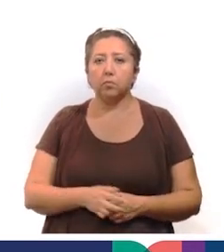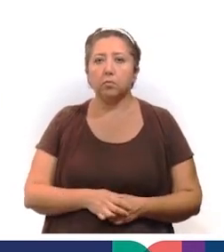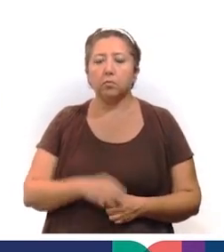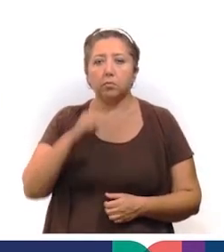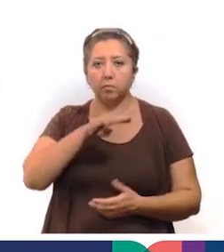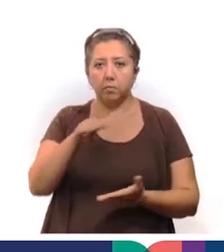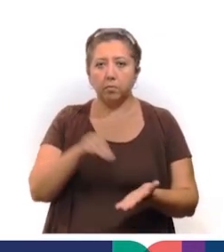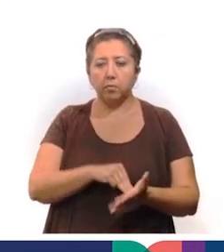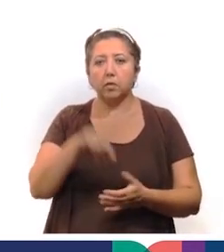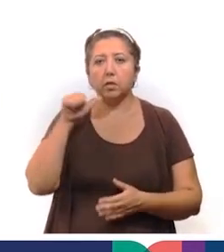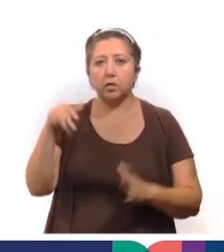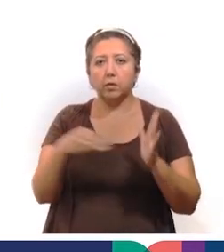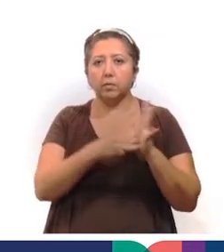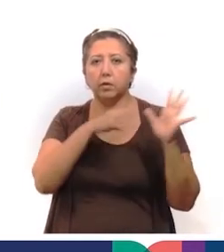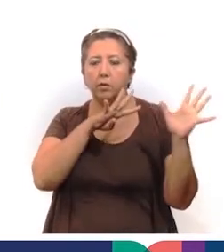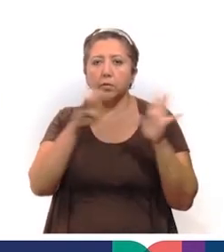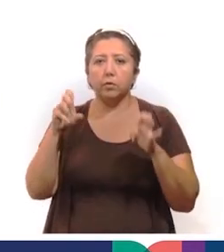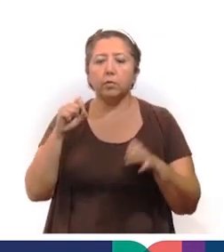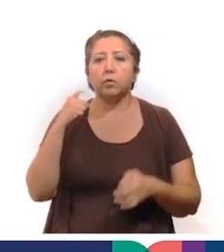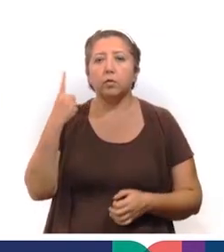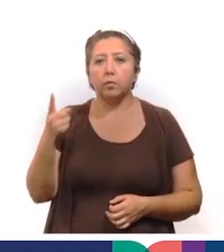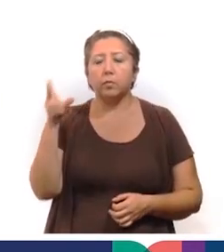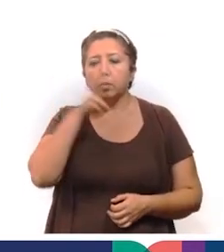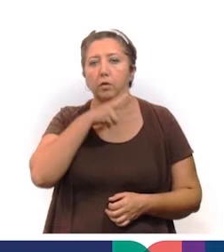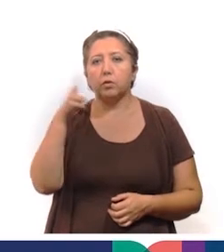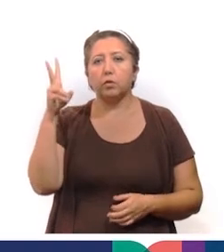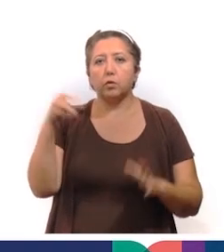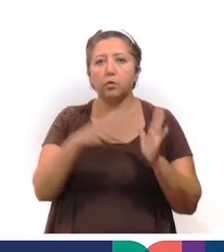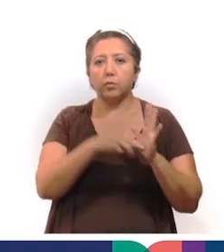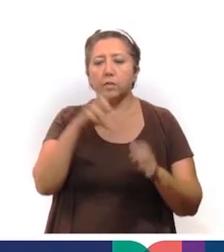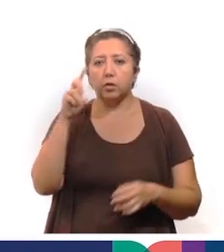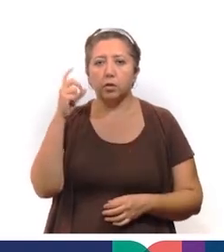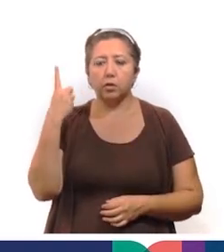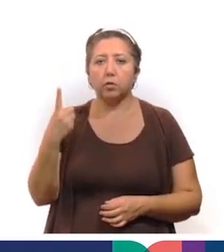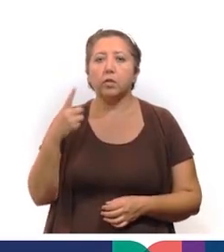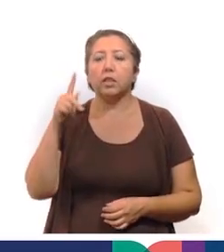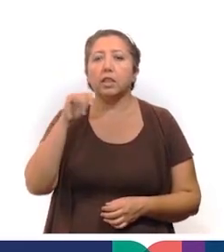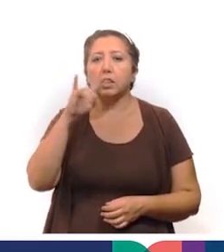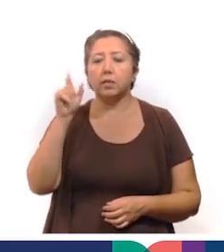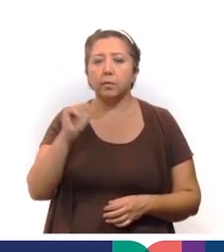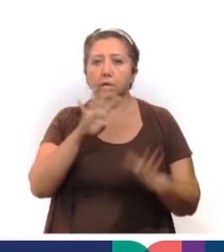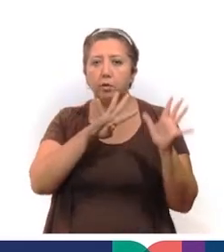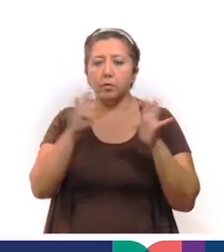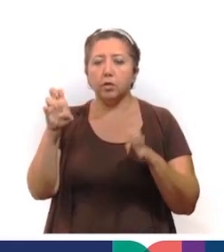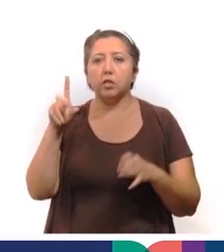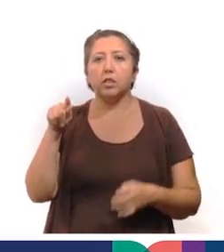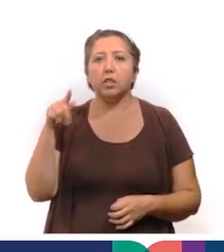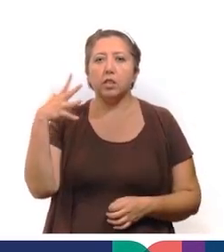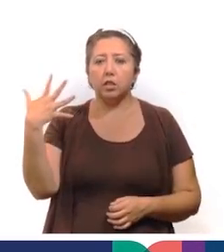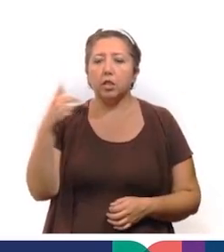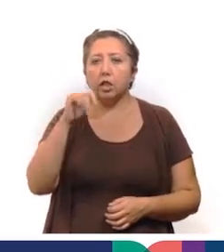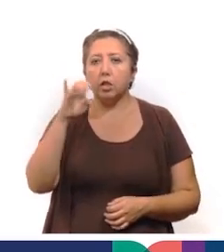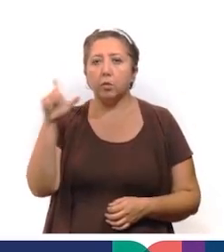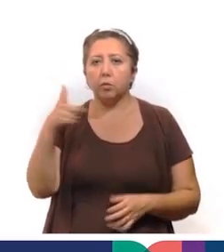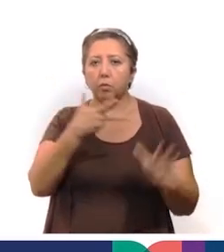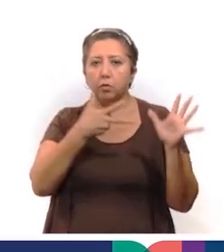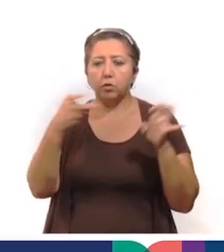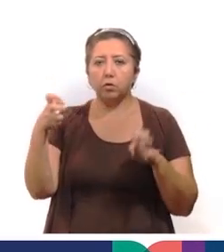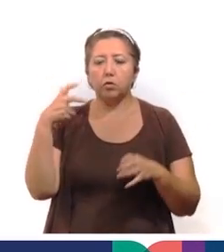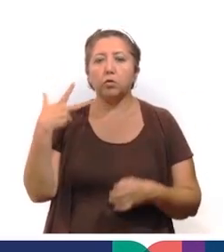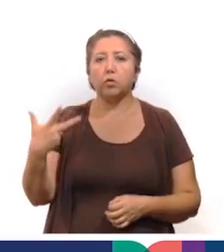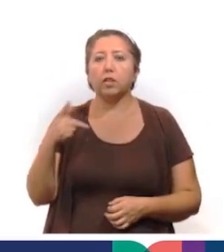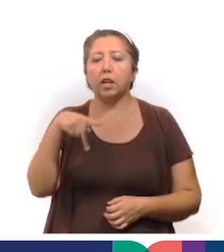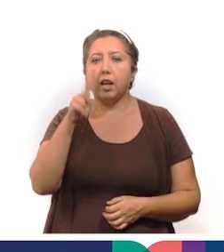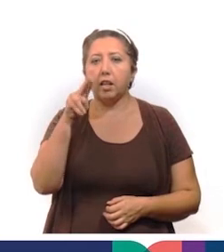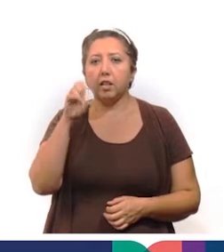Mérida con 16,921, Valladolid, 2,031, Ticimín, 975, Ticul, 808,